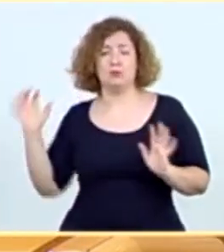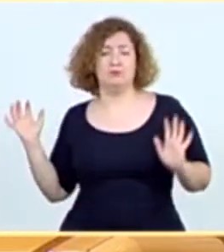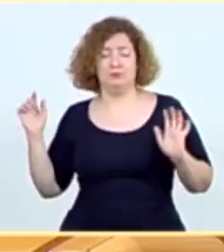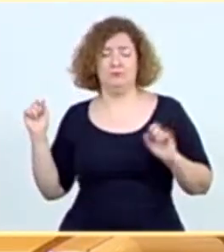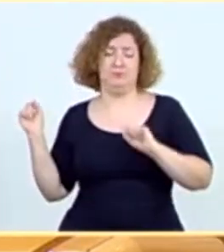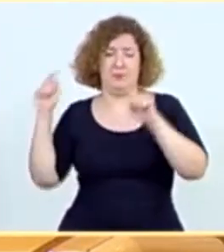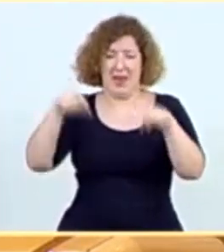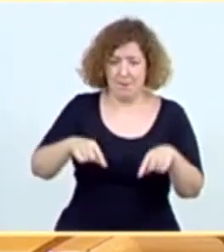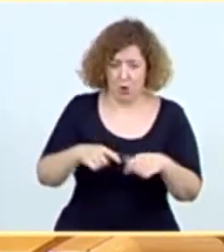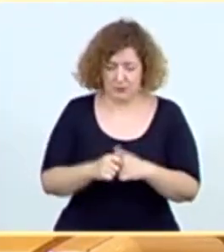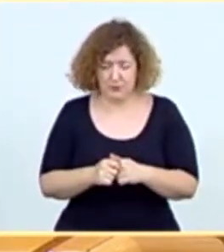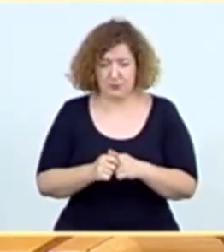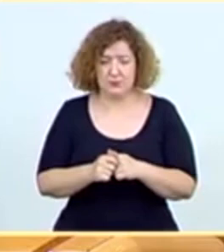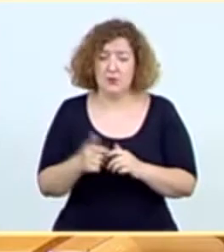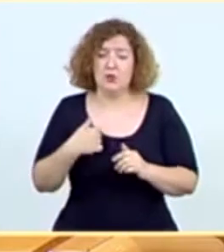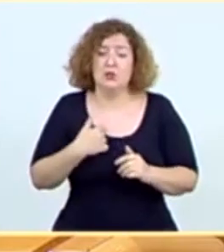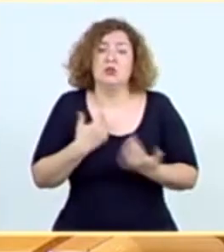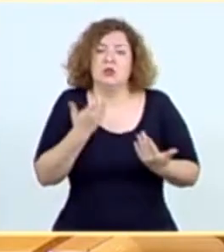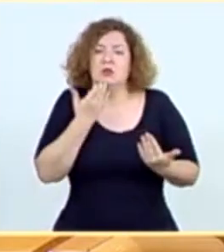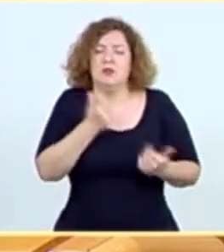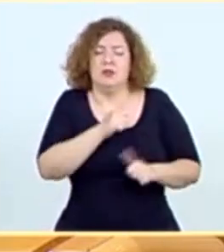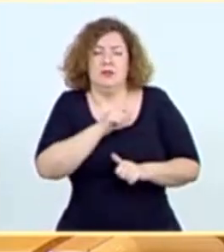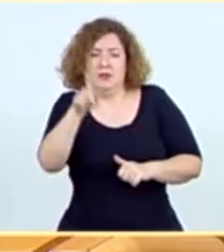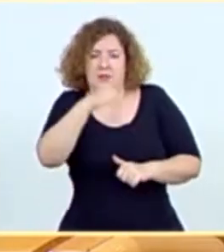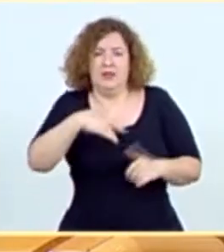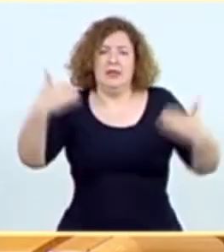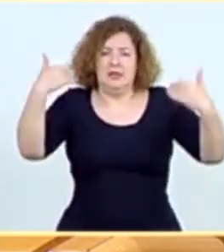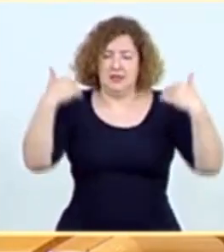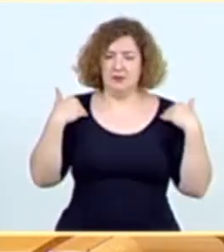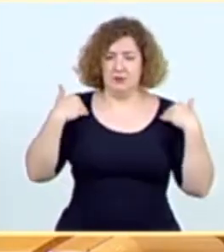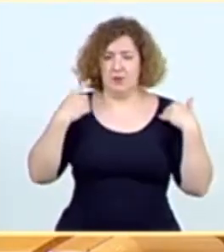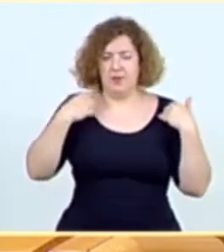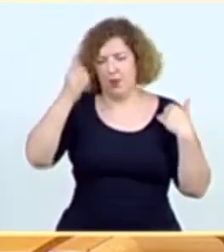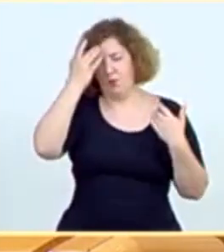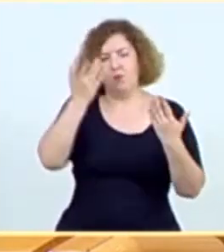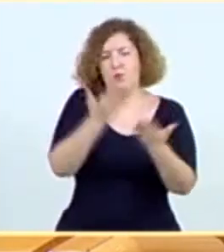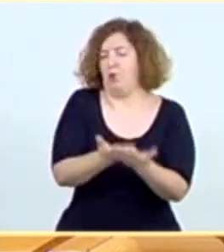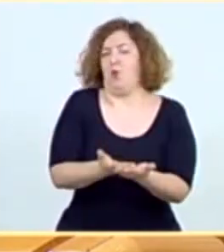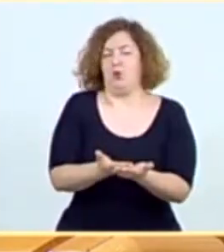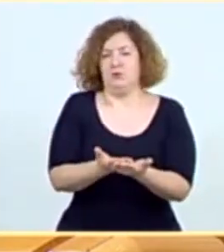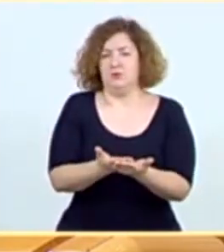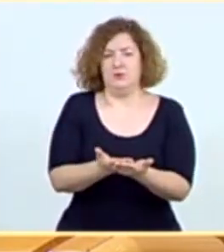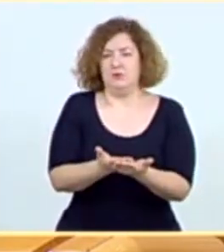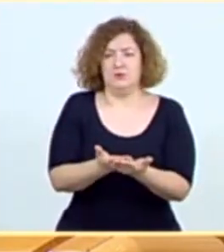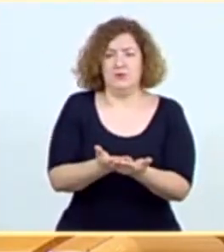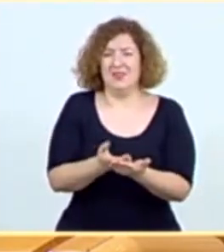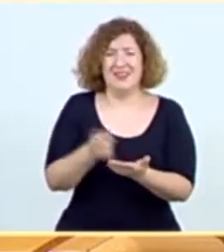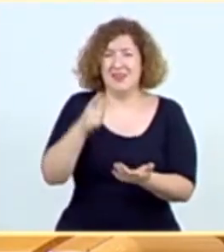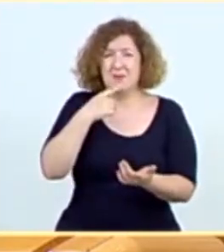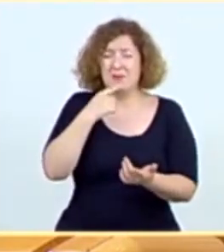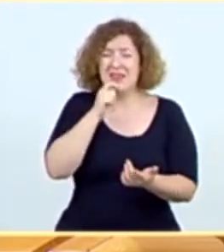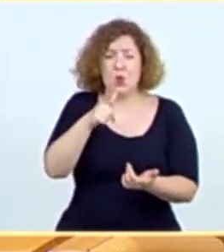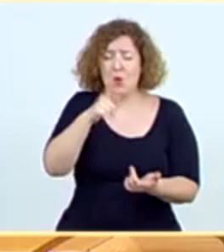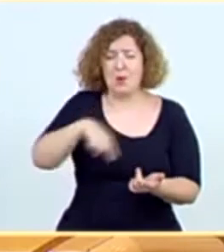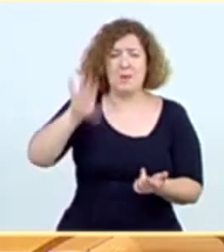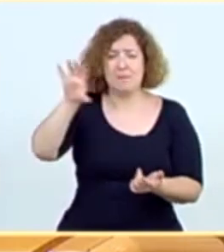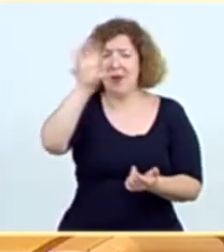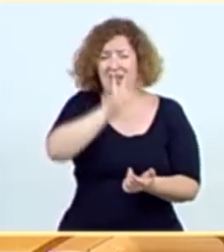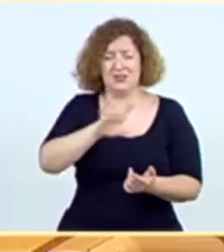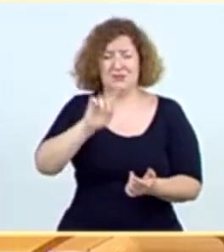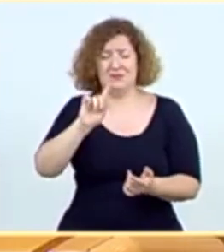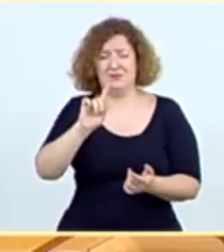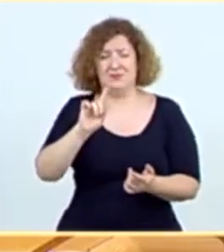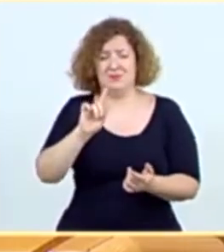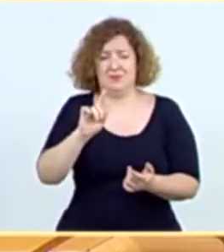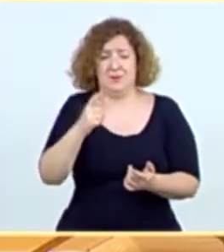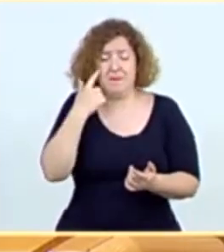Yo ahí también apelo a la responsabilidad de todos en ser sensatos en lo que proponemos. Ningún país hace PCRs, ningún país hace PCRs. Por lo tanto, la